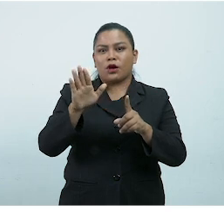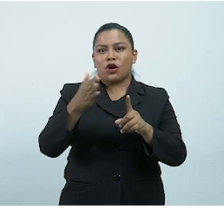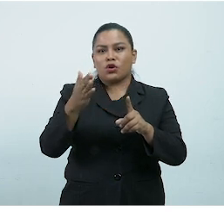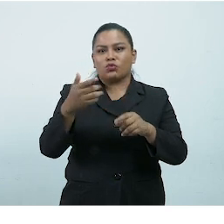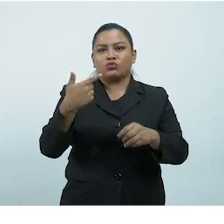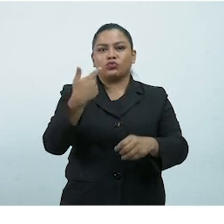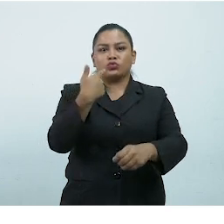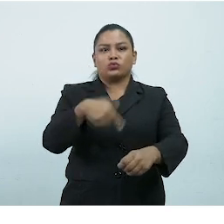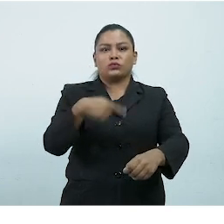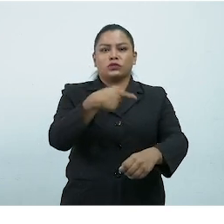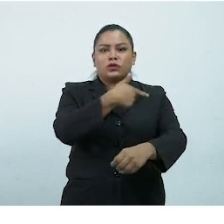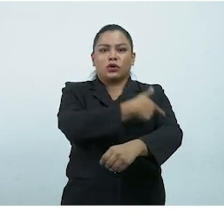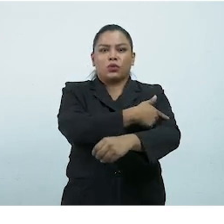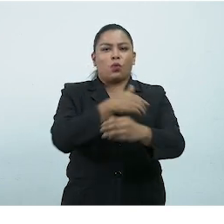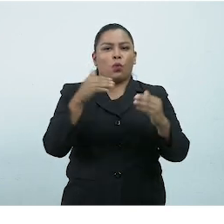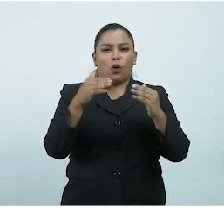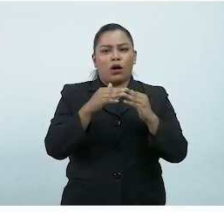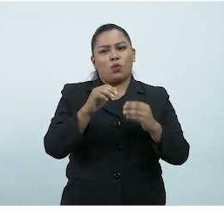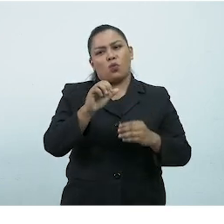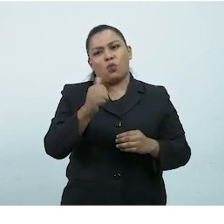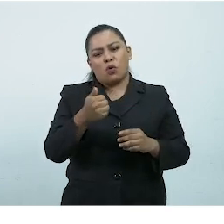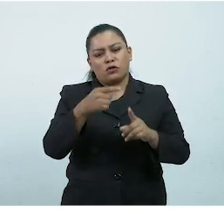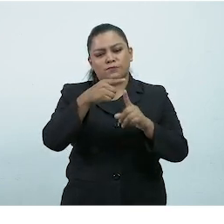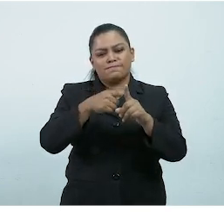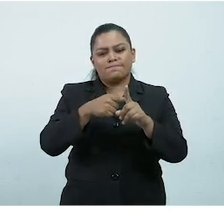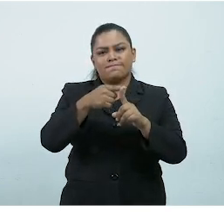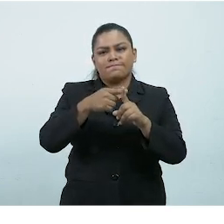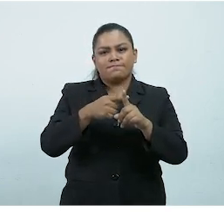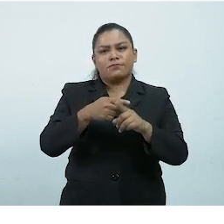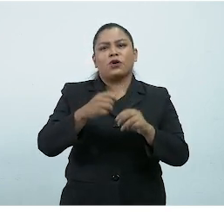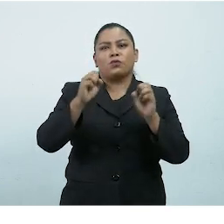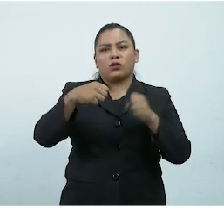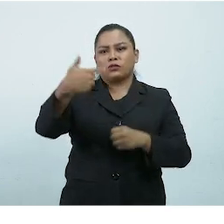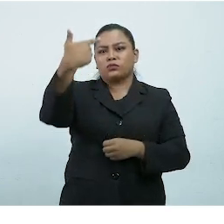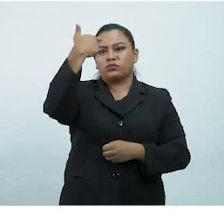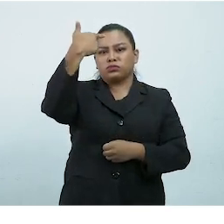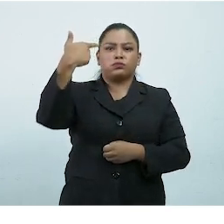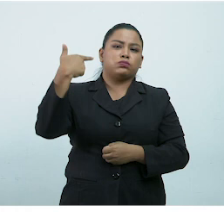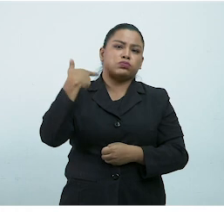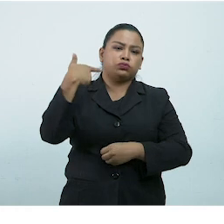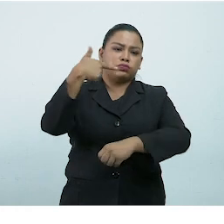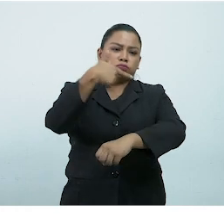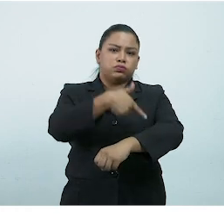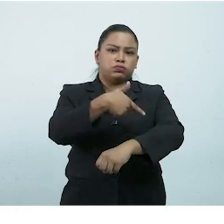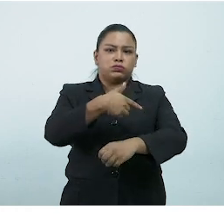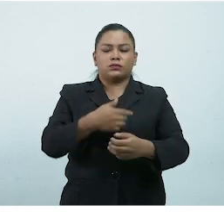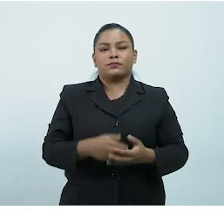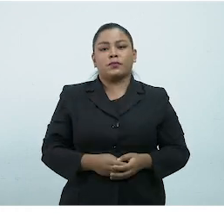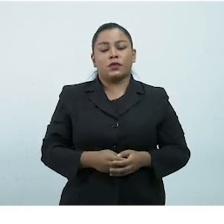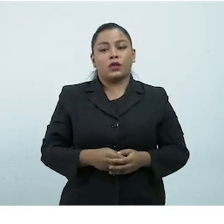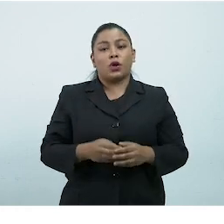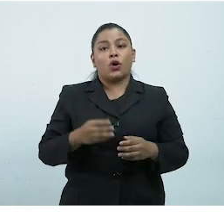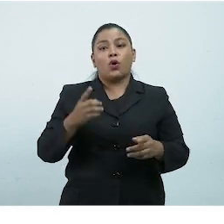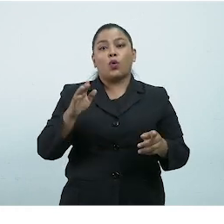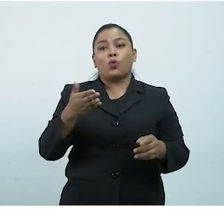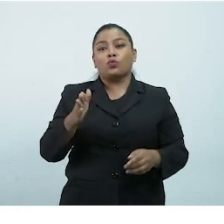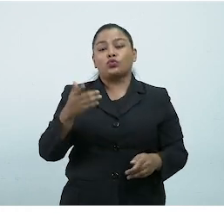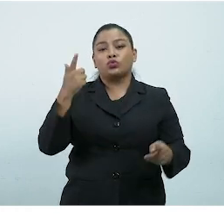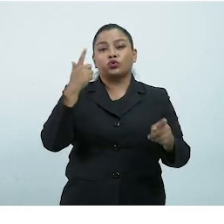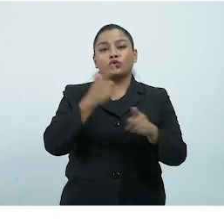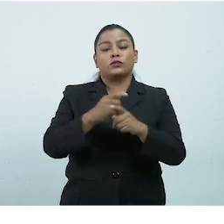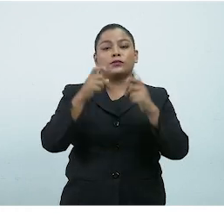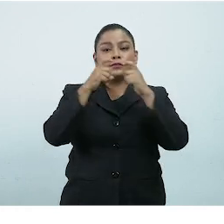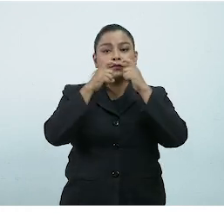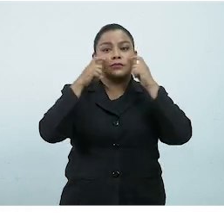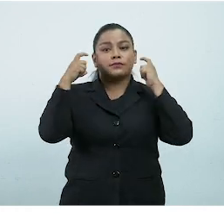clínico U otro termómetro que evite el contacto directo Uso adecuado de mascarillas y otro equipo de